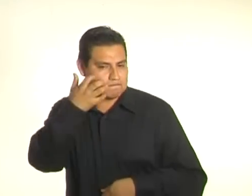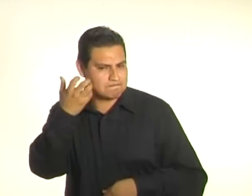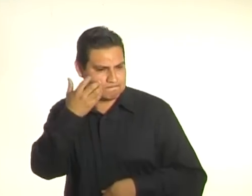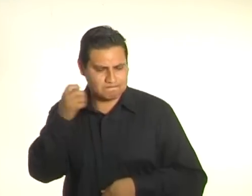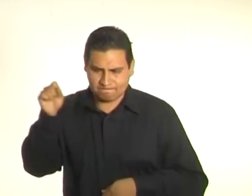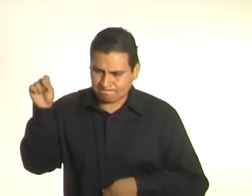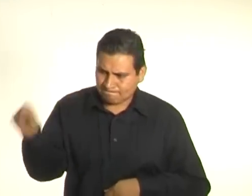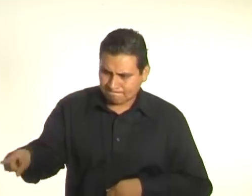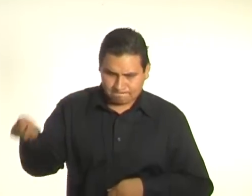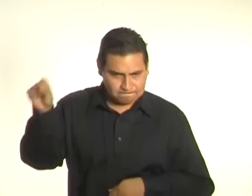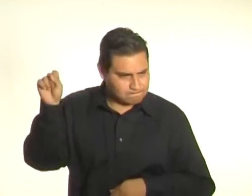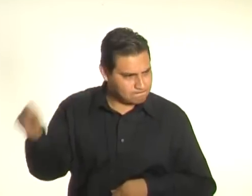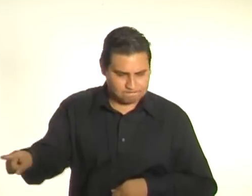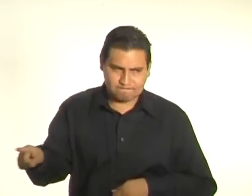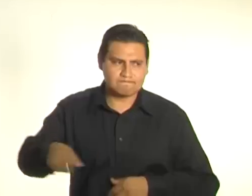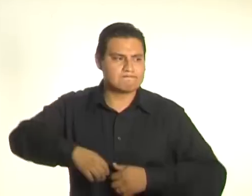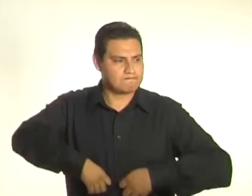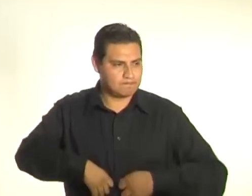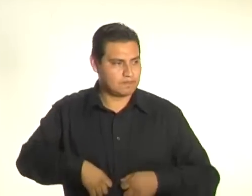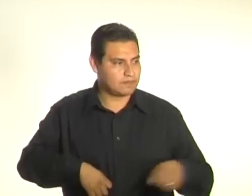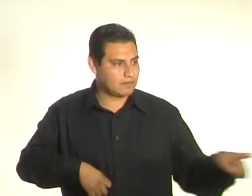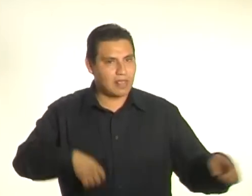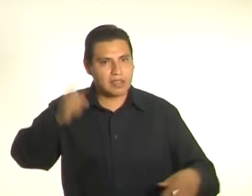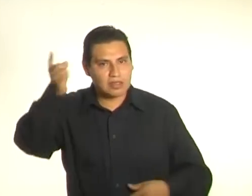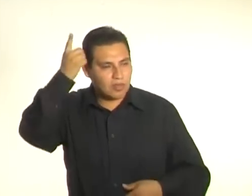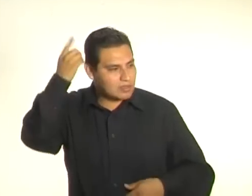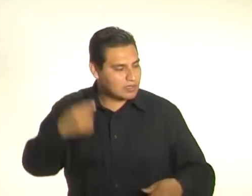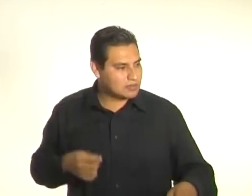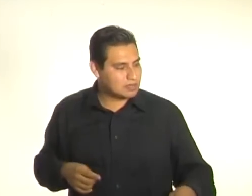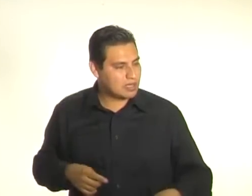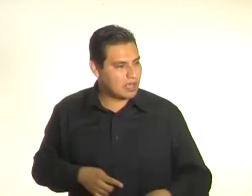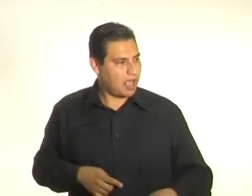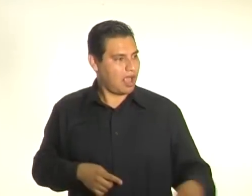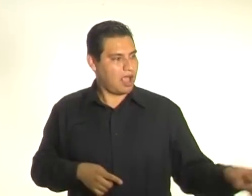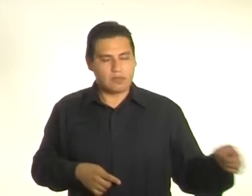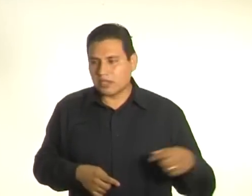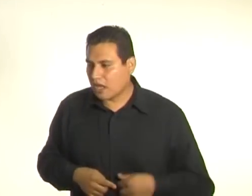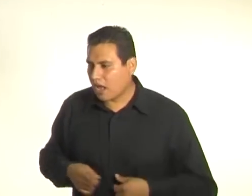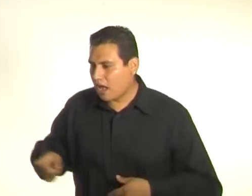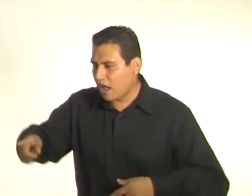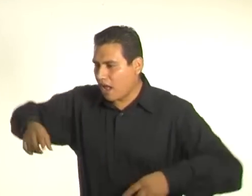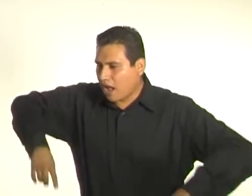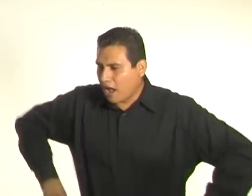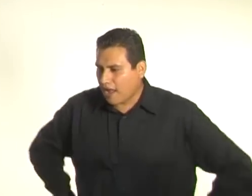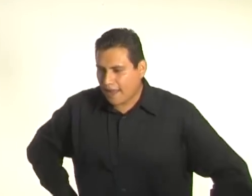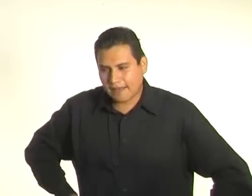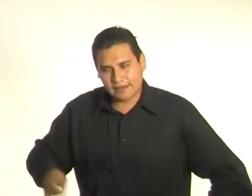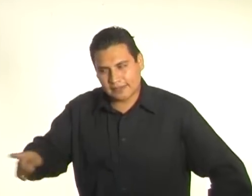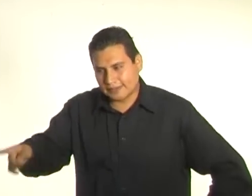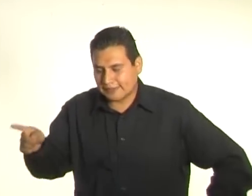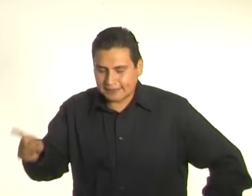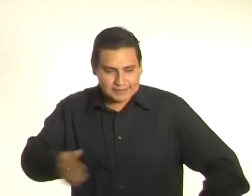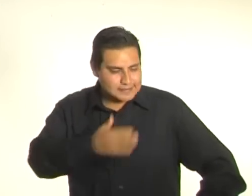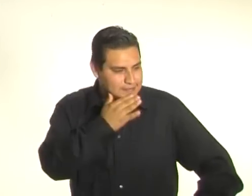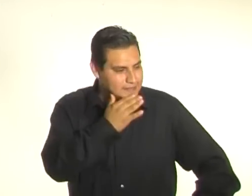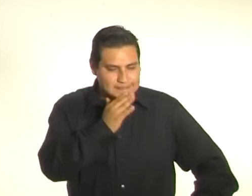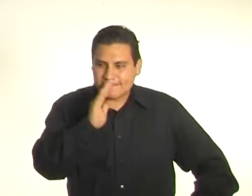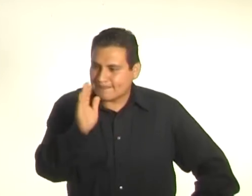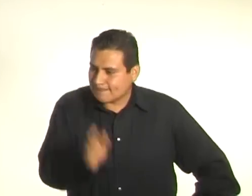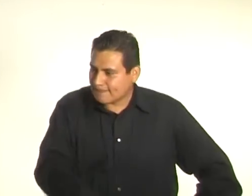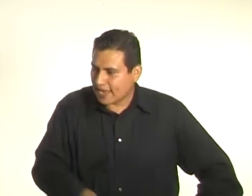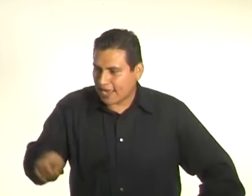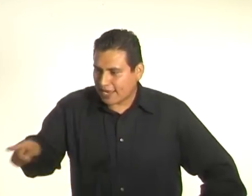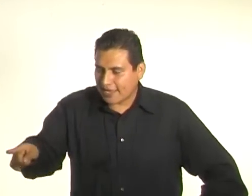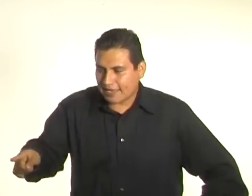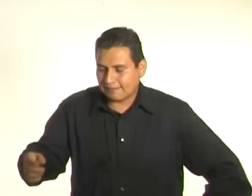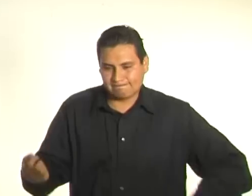los seis dueños. Ese bicho es un descarado. Dijeron, nos ha